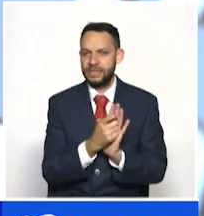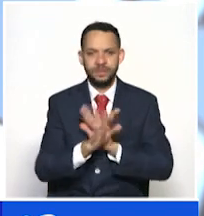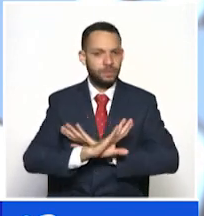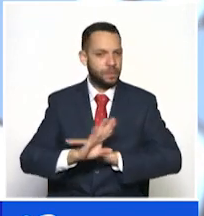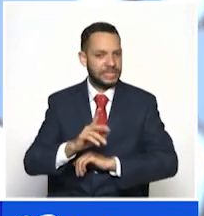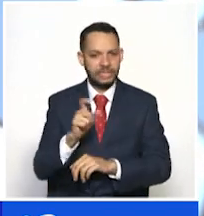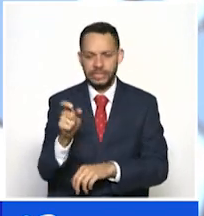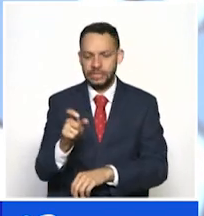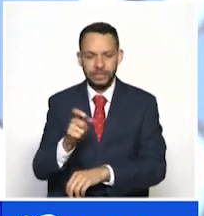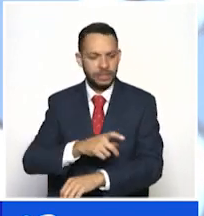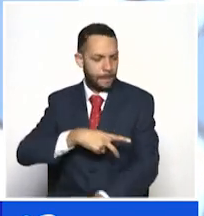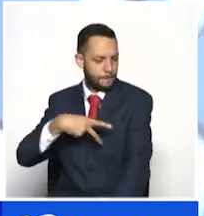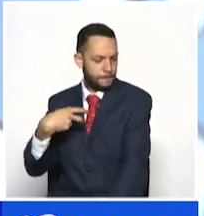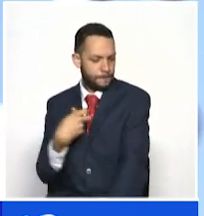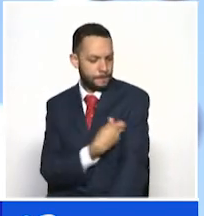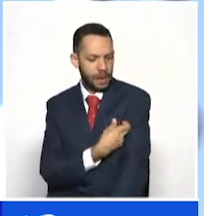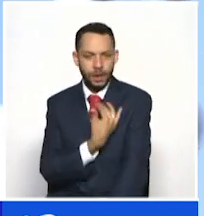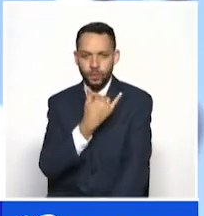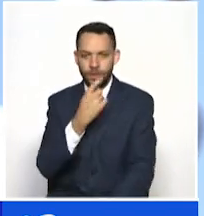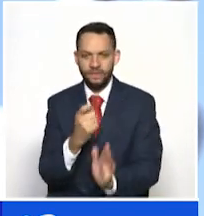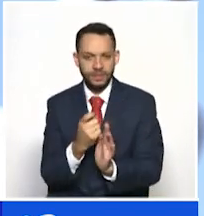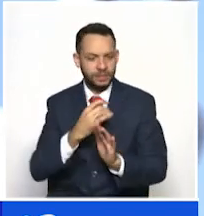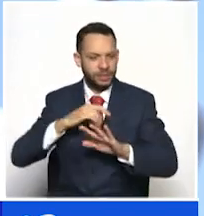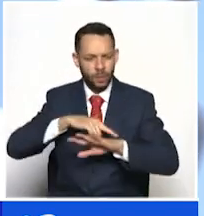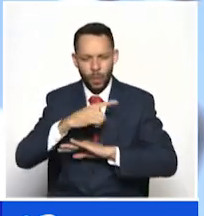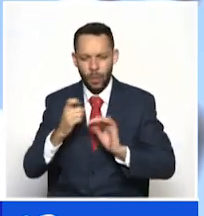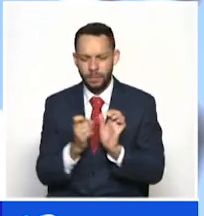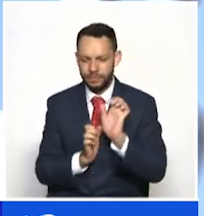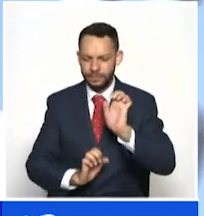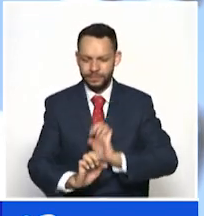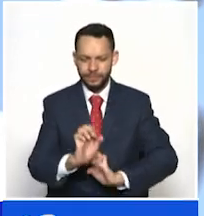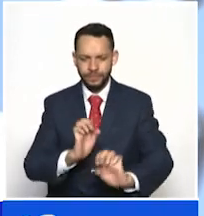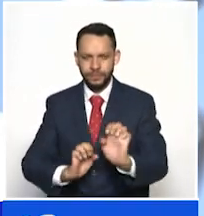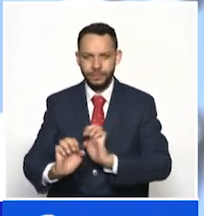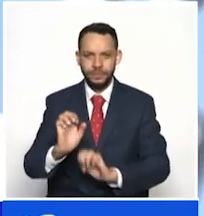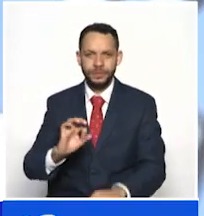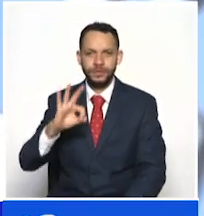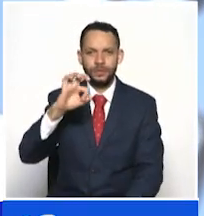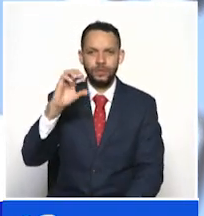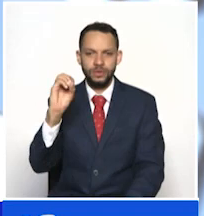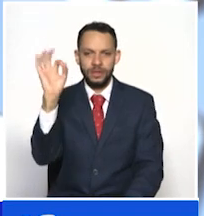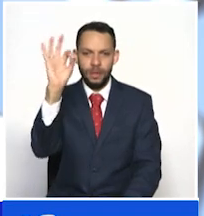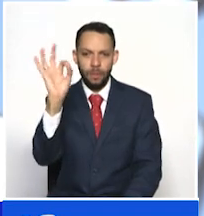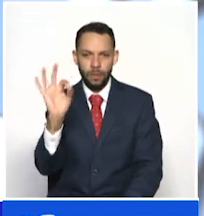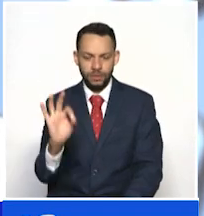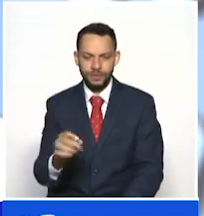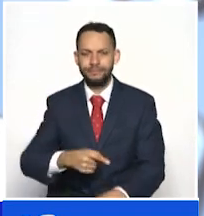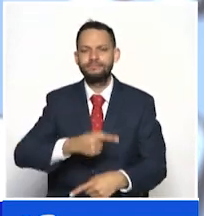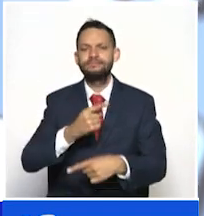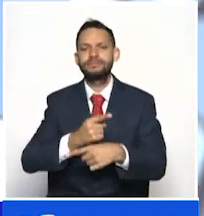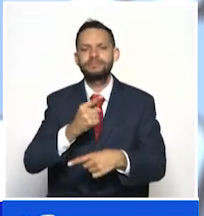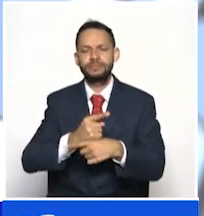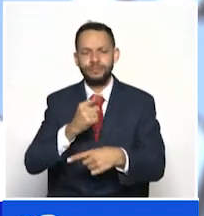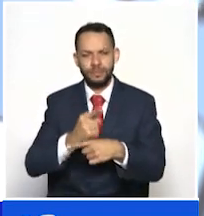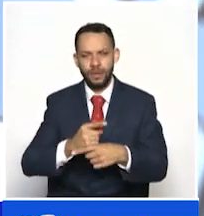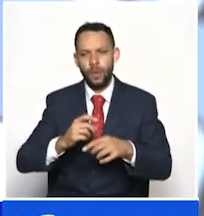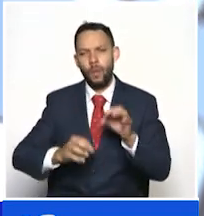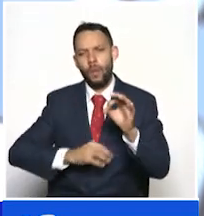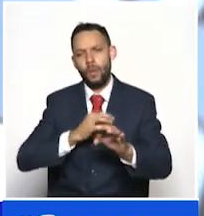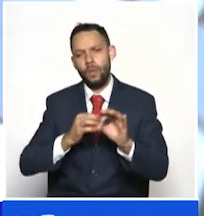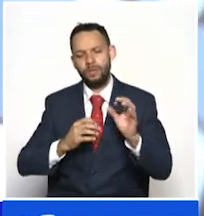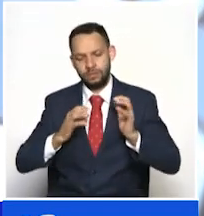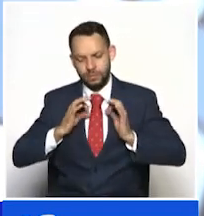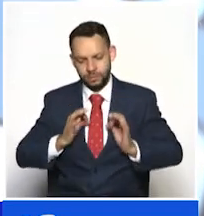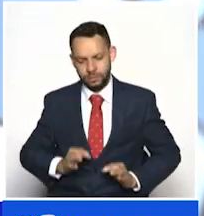dosis. Esta da una cobertura aproximadamente del 80% con una eficacia que protege lógicamente